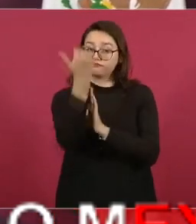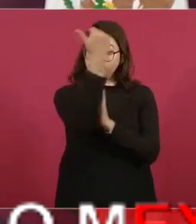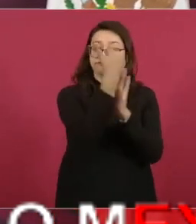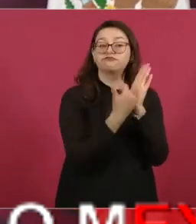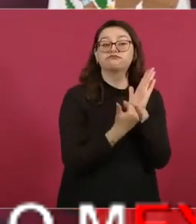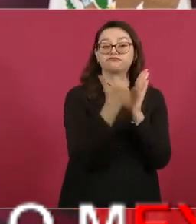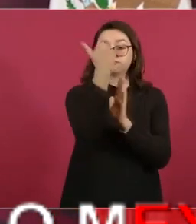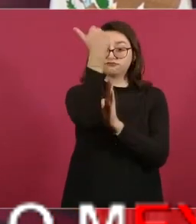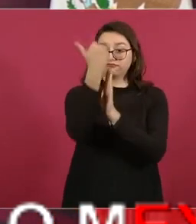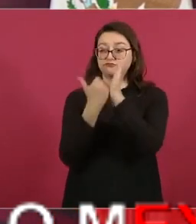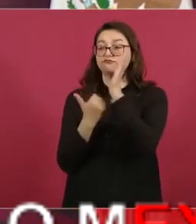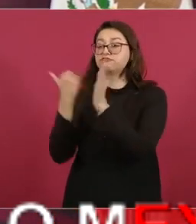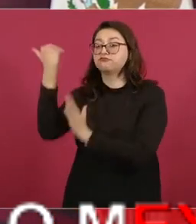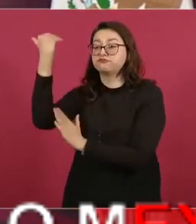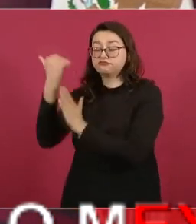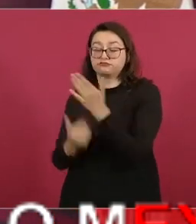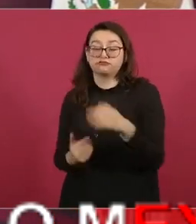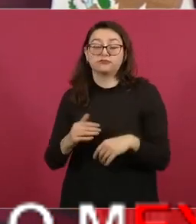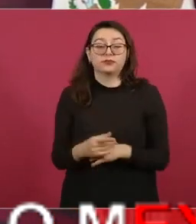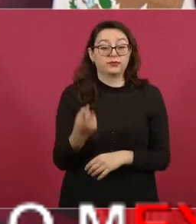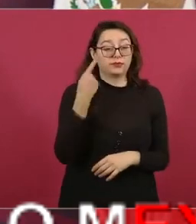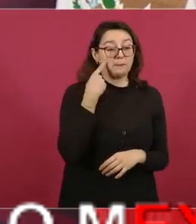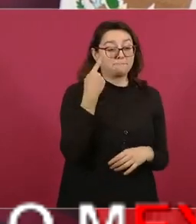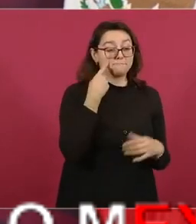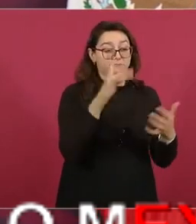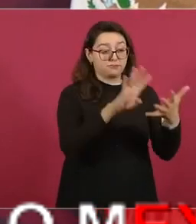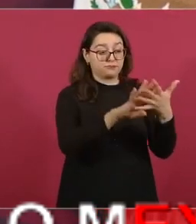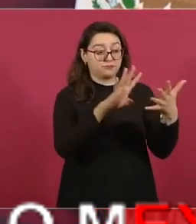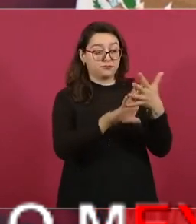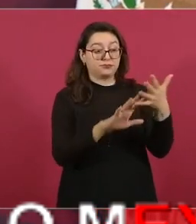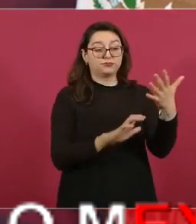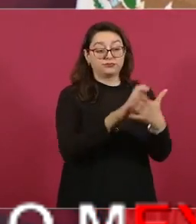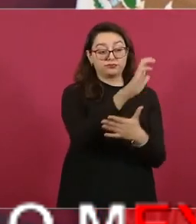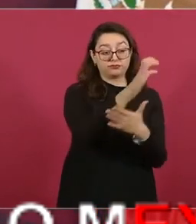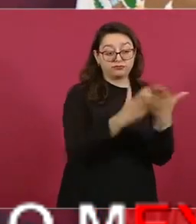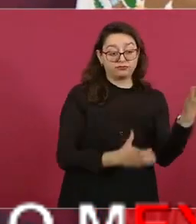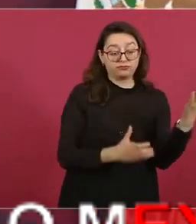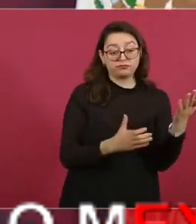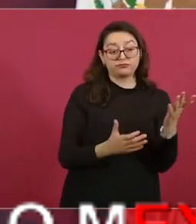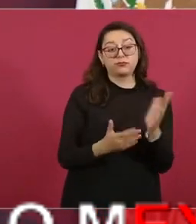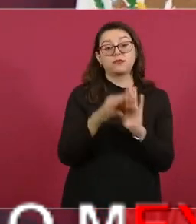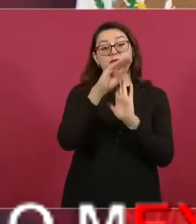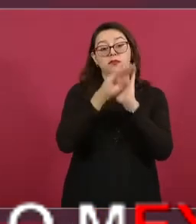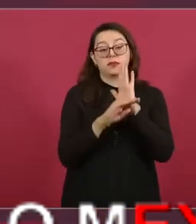nos ahorramos 10 mil millones de pesos